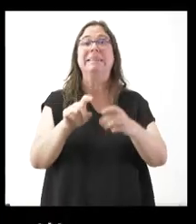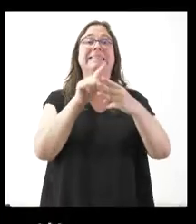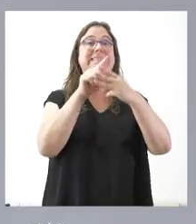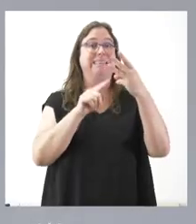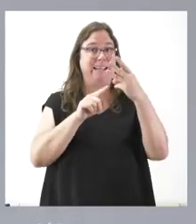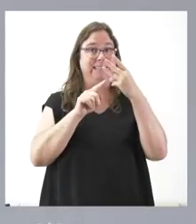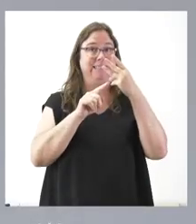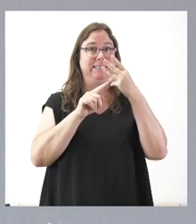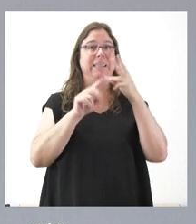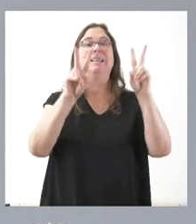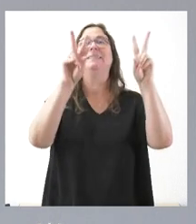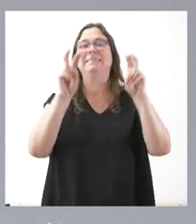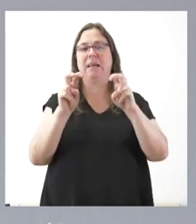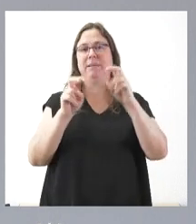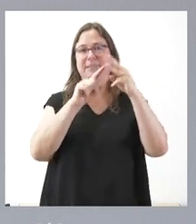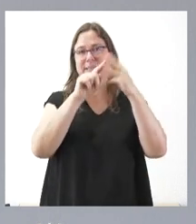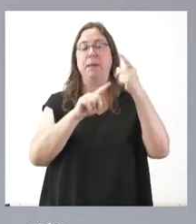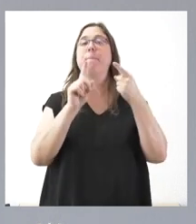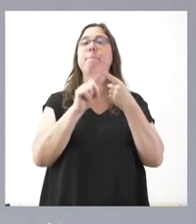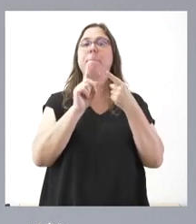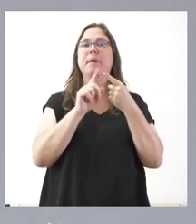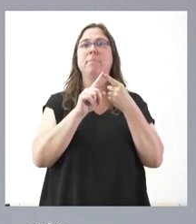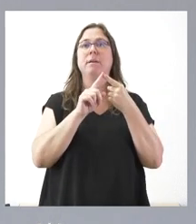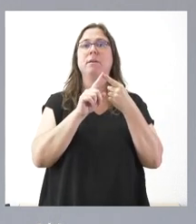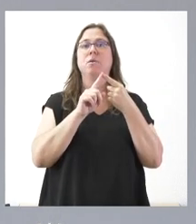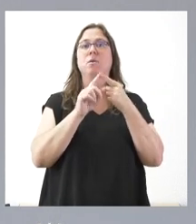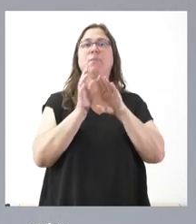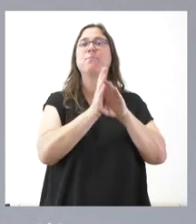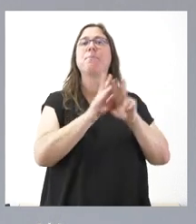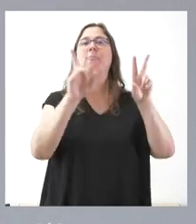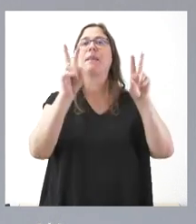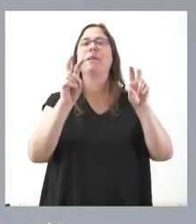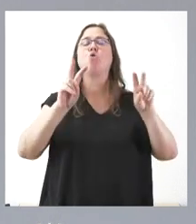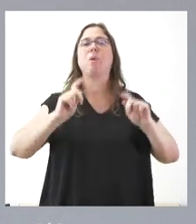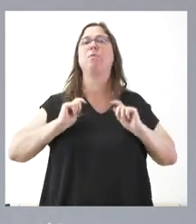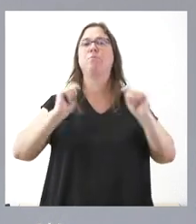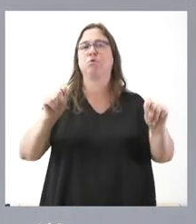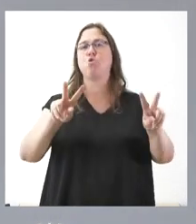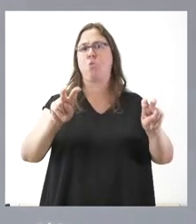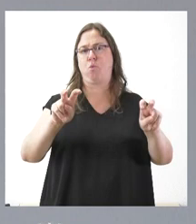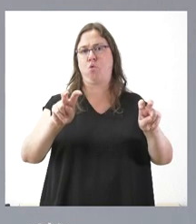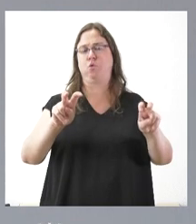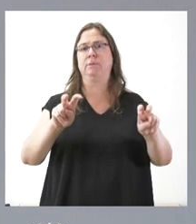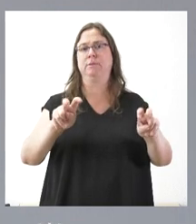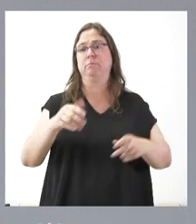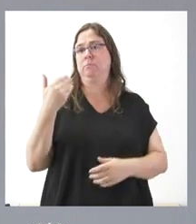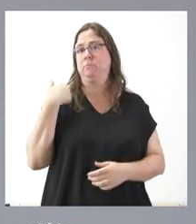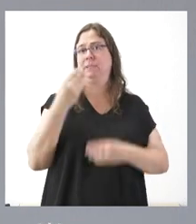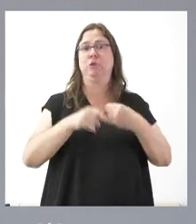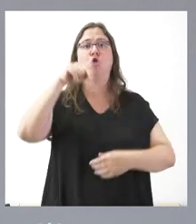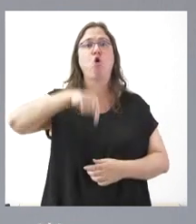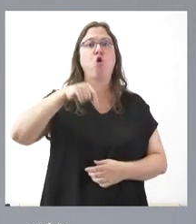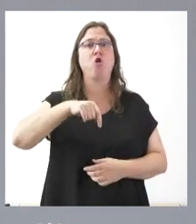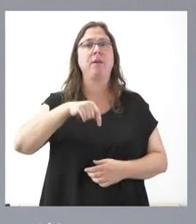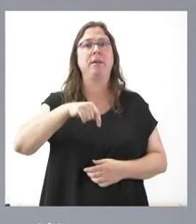cuestiones más. En primer lugar, un apartado relativo a nuevos nombramientos que se han efectuado hoy en